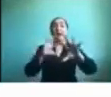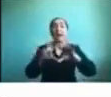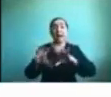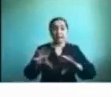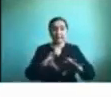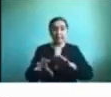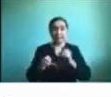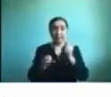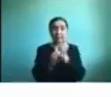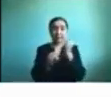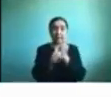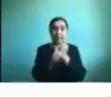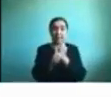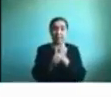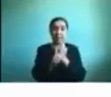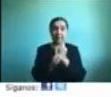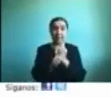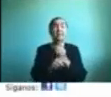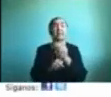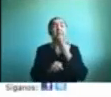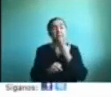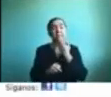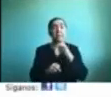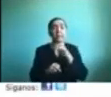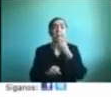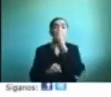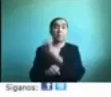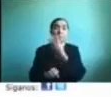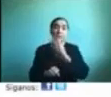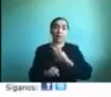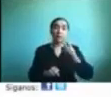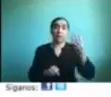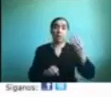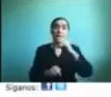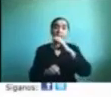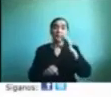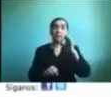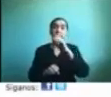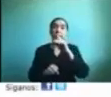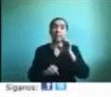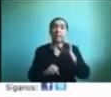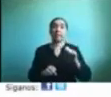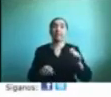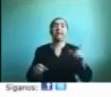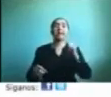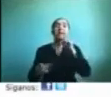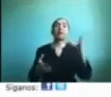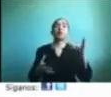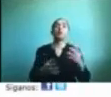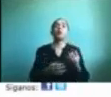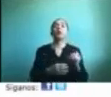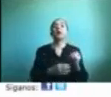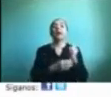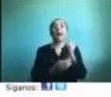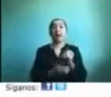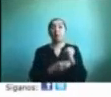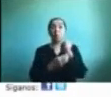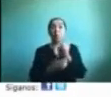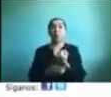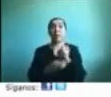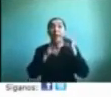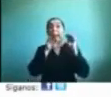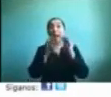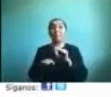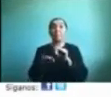¿ya? esto también lo pueden encontrar en la página web de CDT y de nuestros asociados que tenemos colaboradores tenemos estos amigos